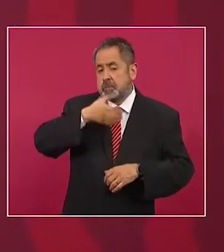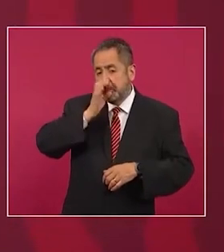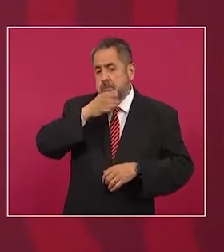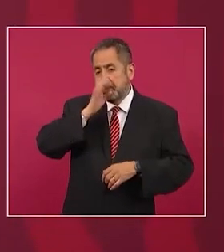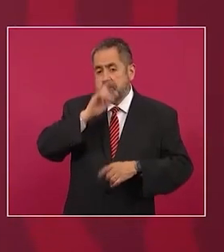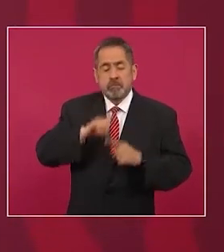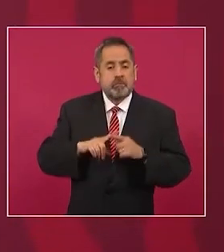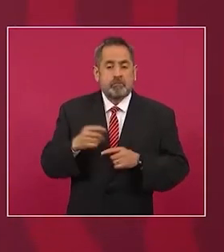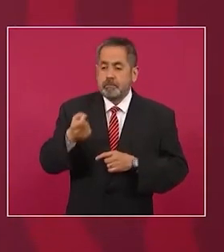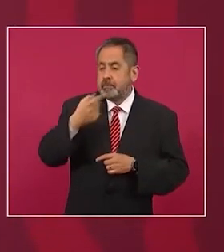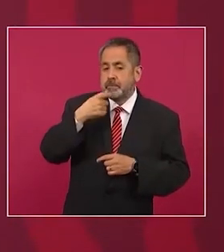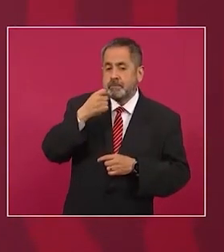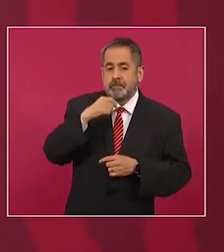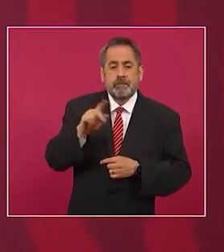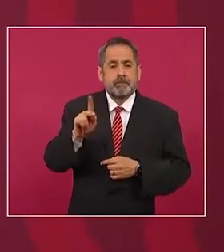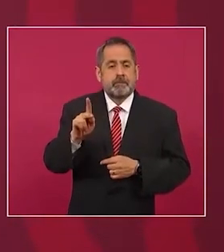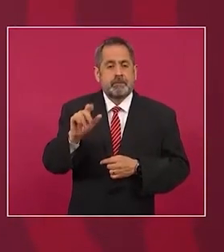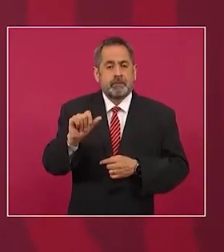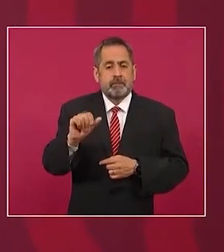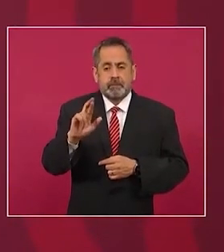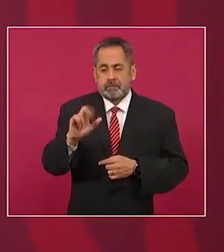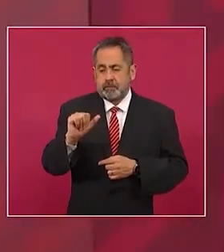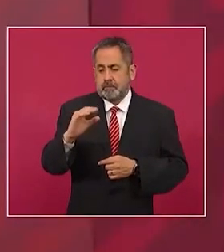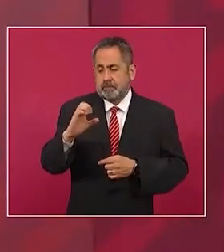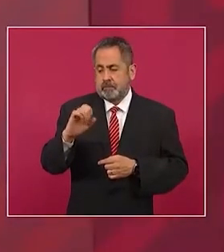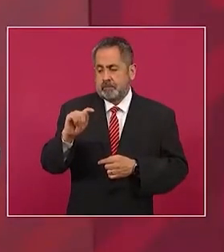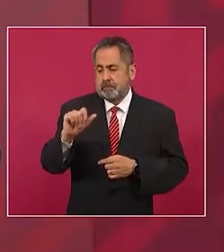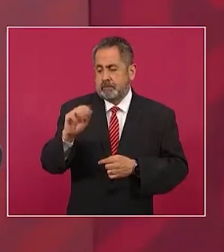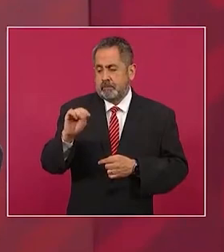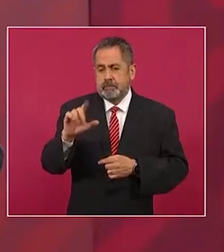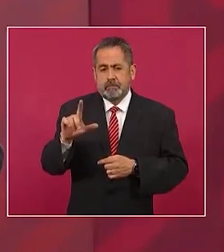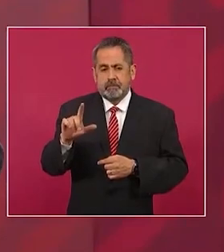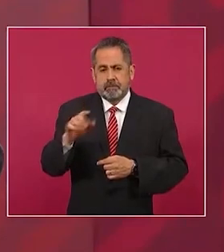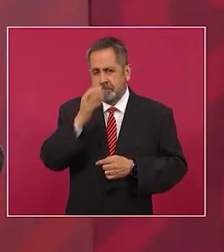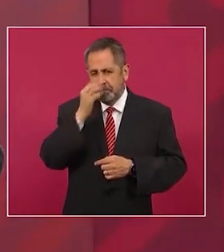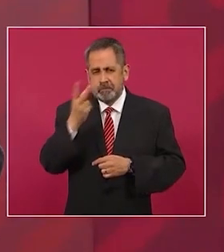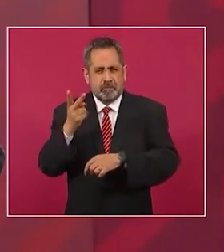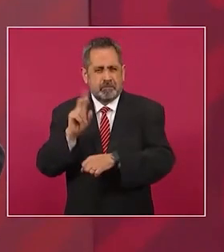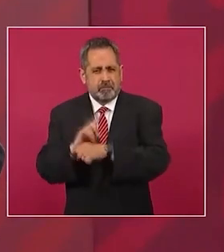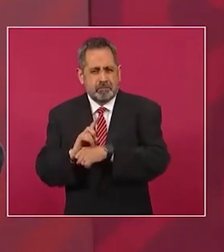paracetamol, dos días nada más.